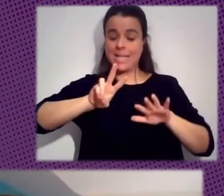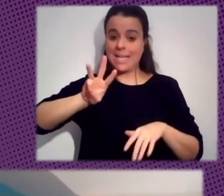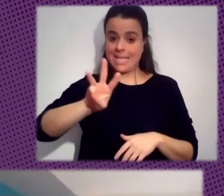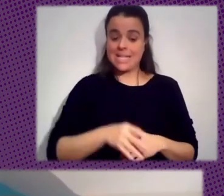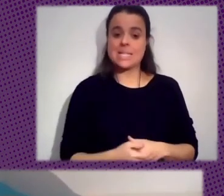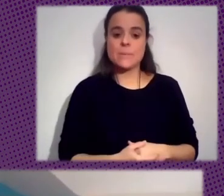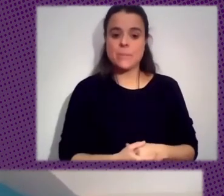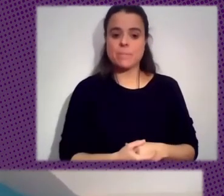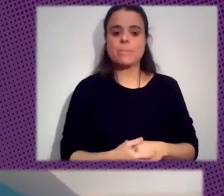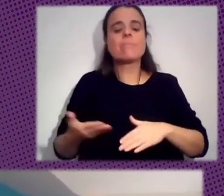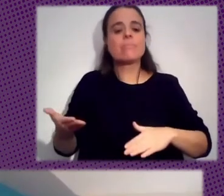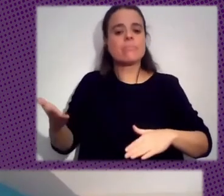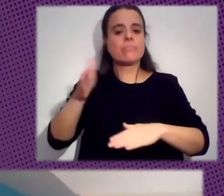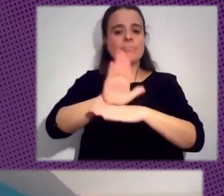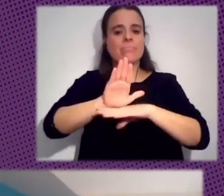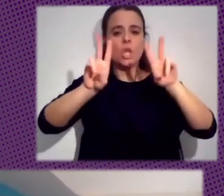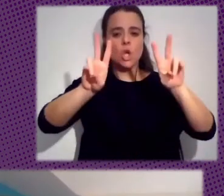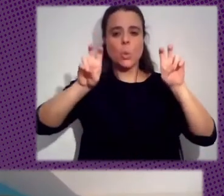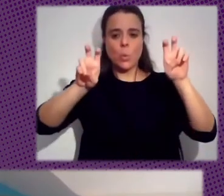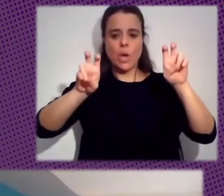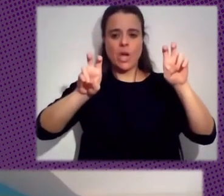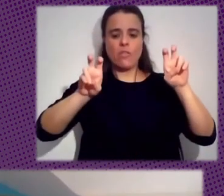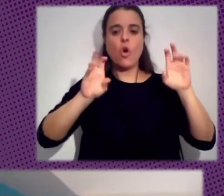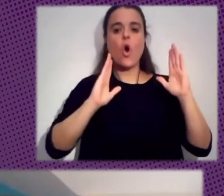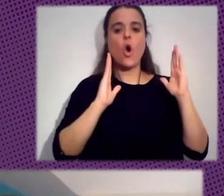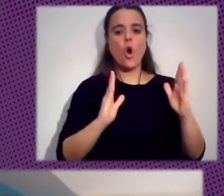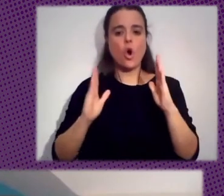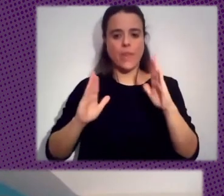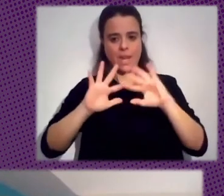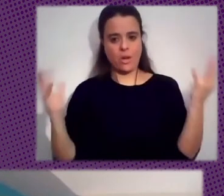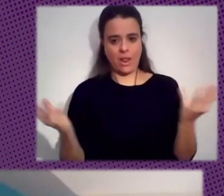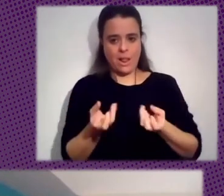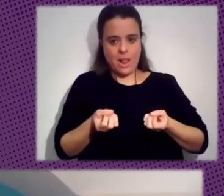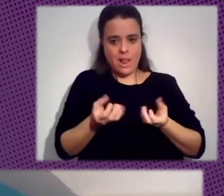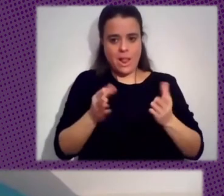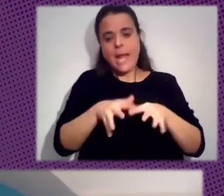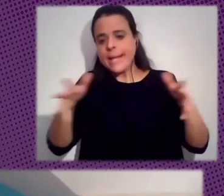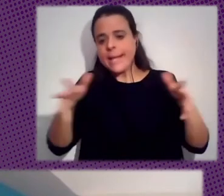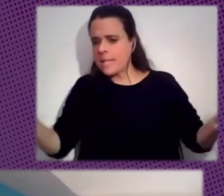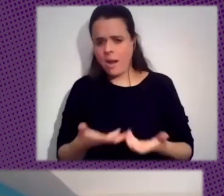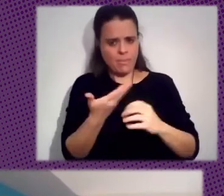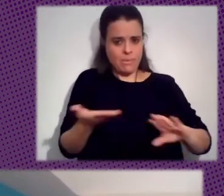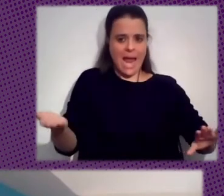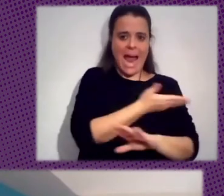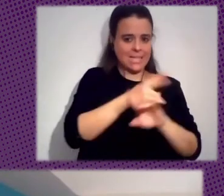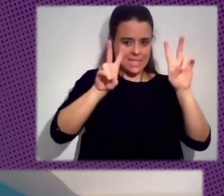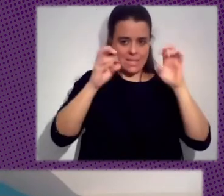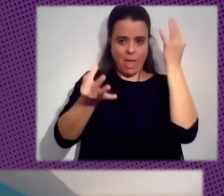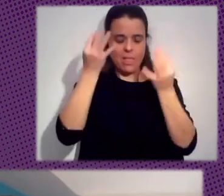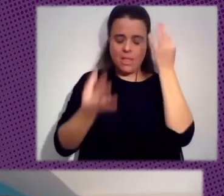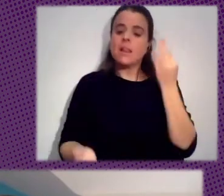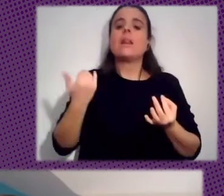Se Propuso Un Nuevo Orden Internacional De La Información Antes Del Internet Antes De Todo Esto De Los Datos Ya Se Estaba